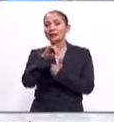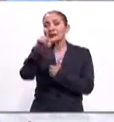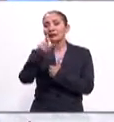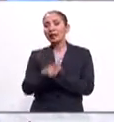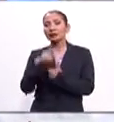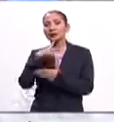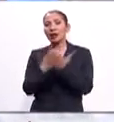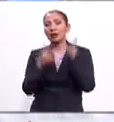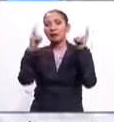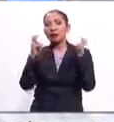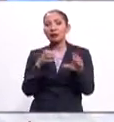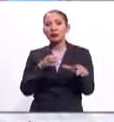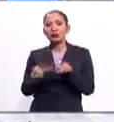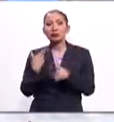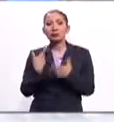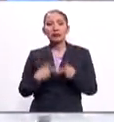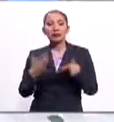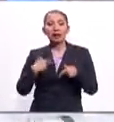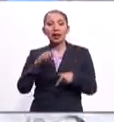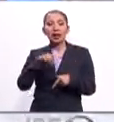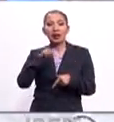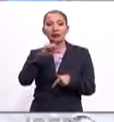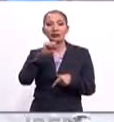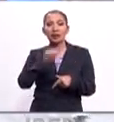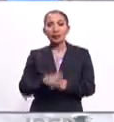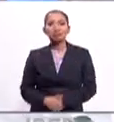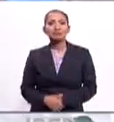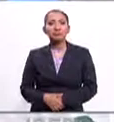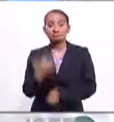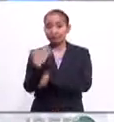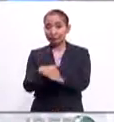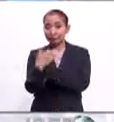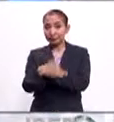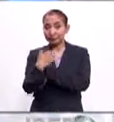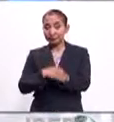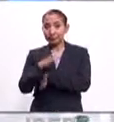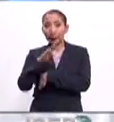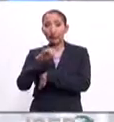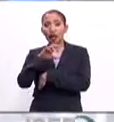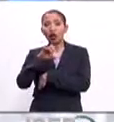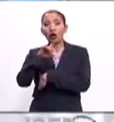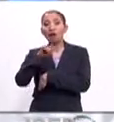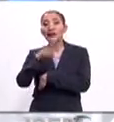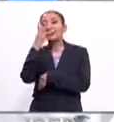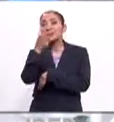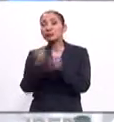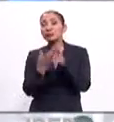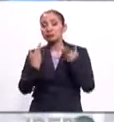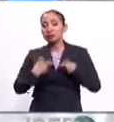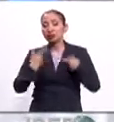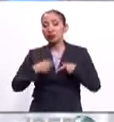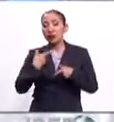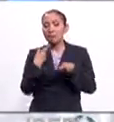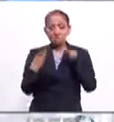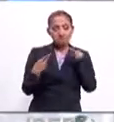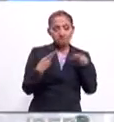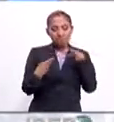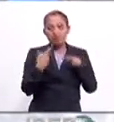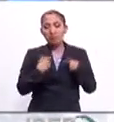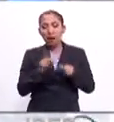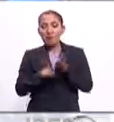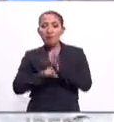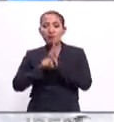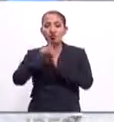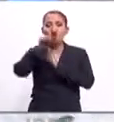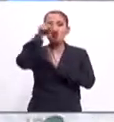y el programa comercial de tripulación de la NASA. Mientras tanto, en Baikonur, tres nuevos tripulantes se están preparando para